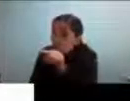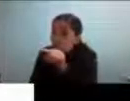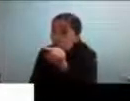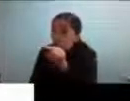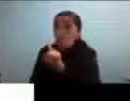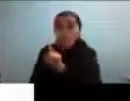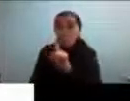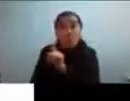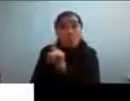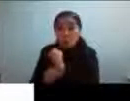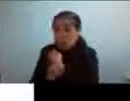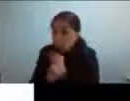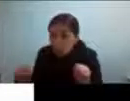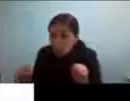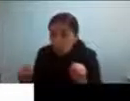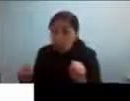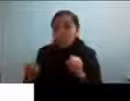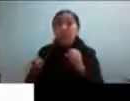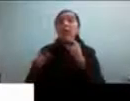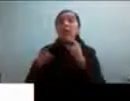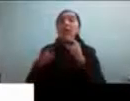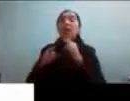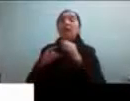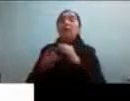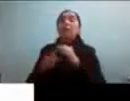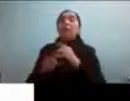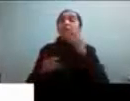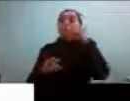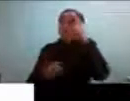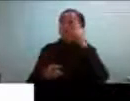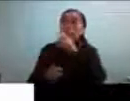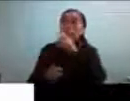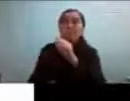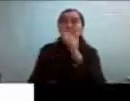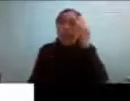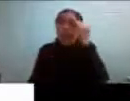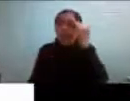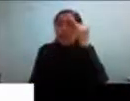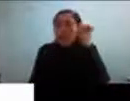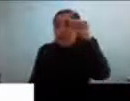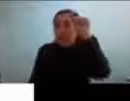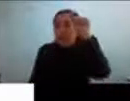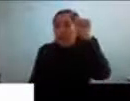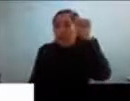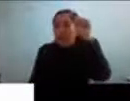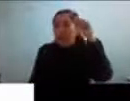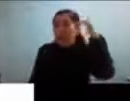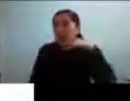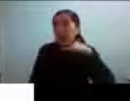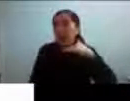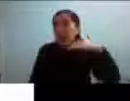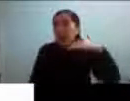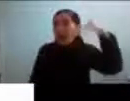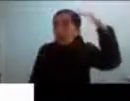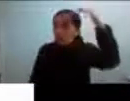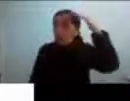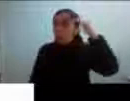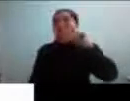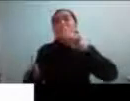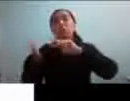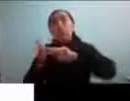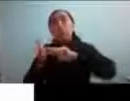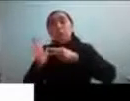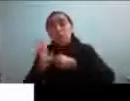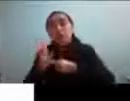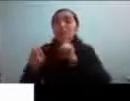capaz de hacer algo lo suficientemente sofisticado para un adulto eso es un problema de la prueba no mío disculpe